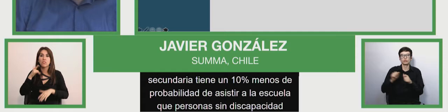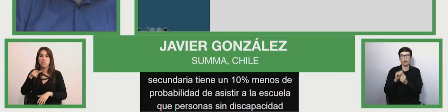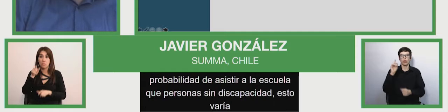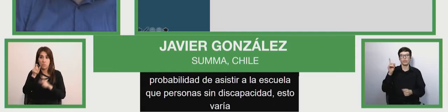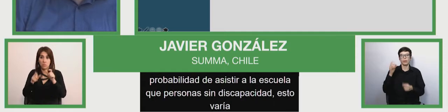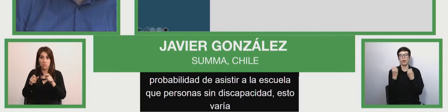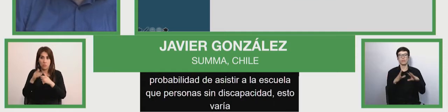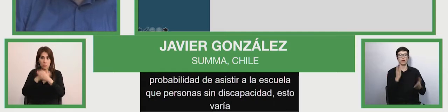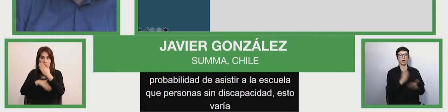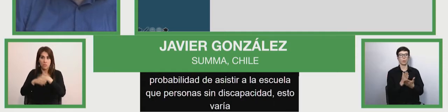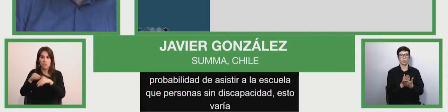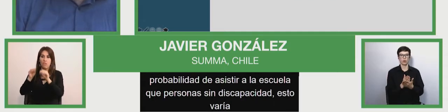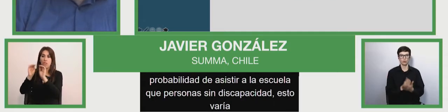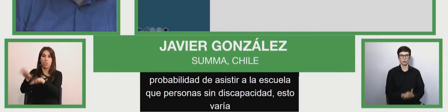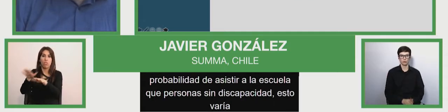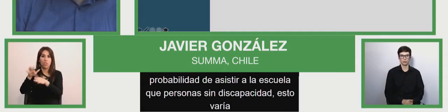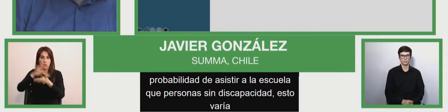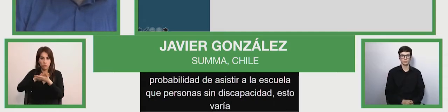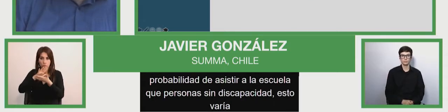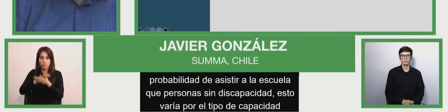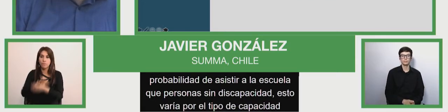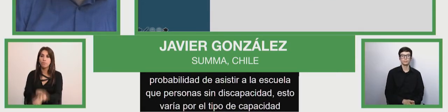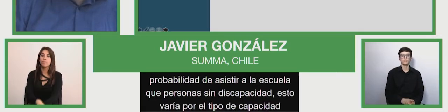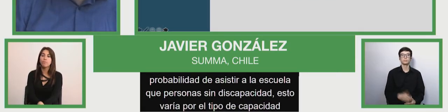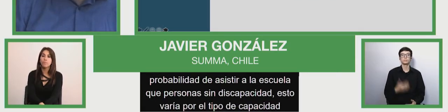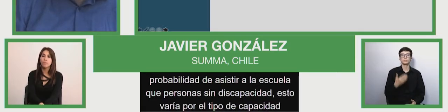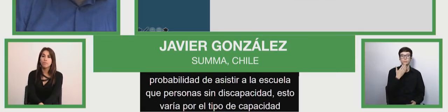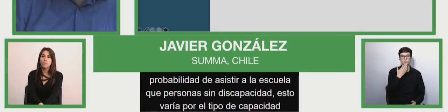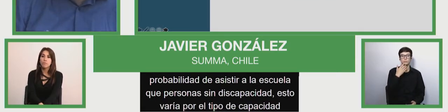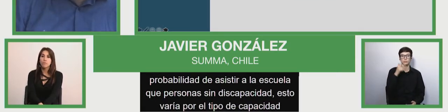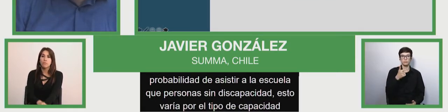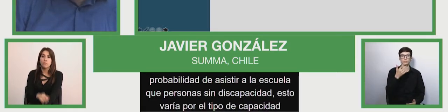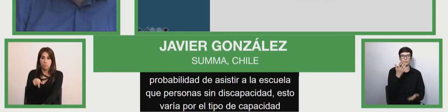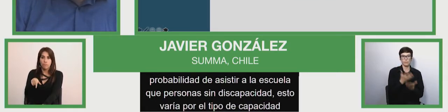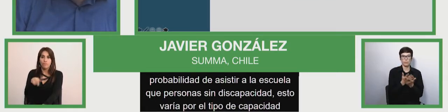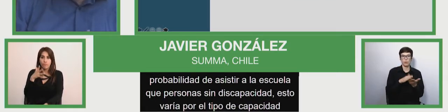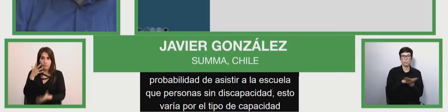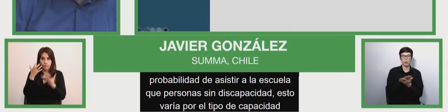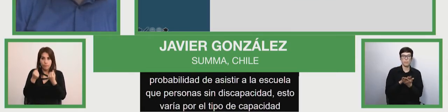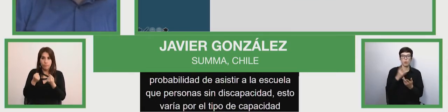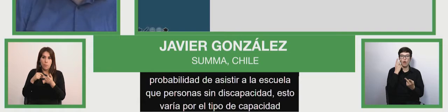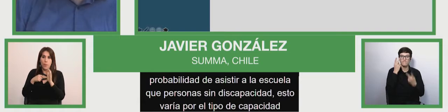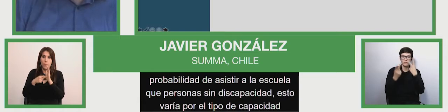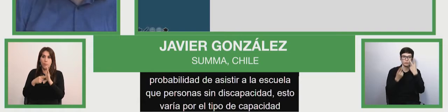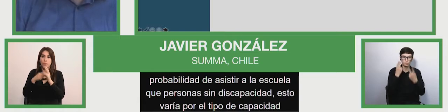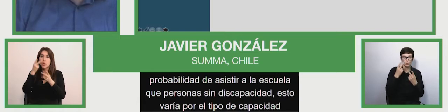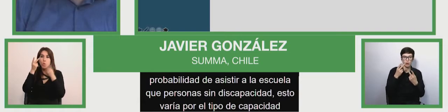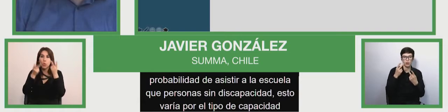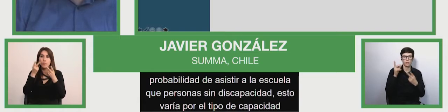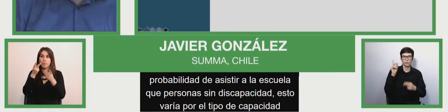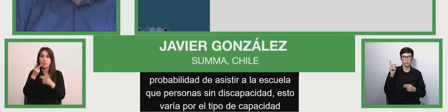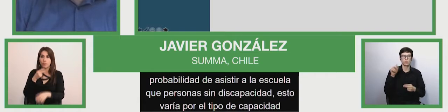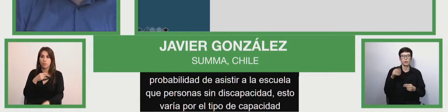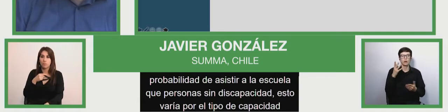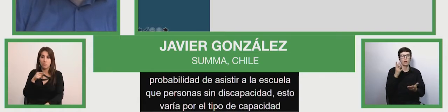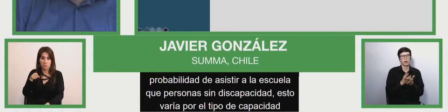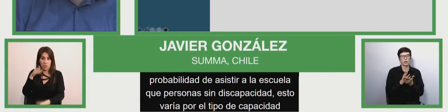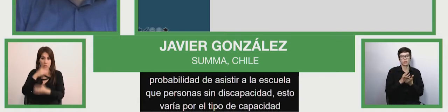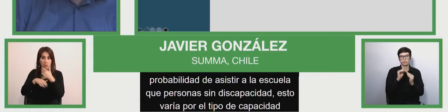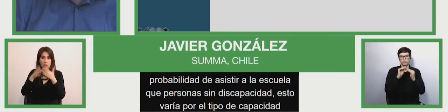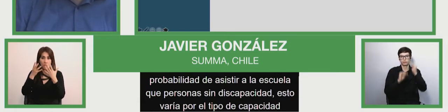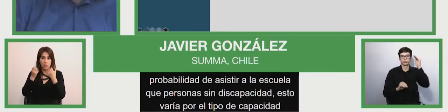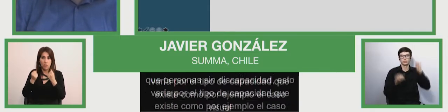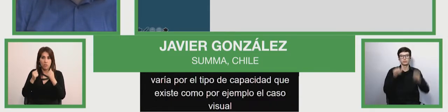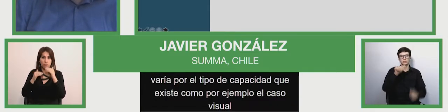que existe, ¿no es cierto?, por ejemplo, el caso visual, varía en la región entre 65 y